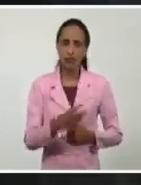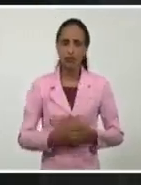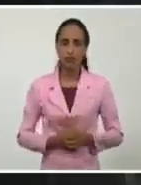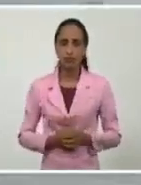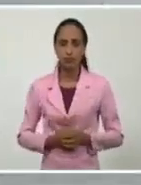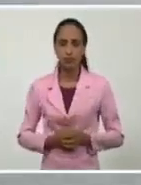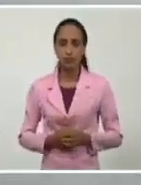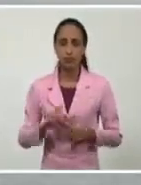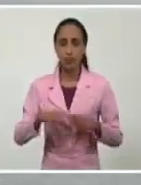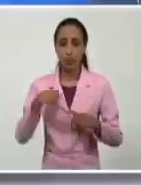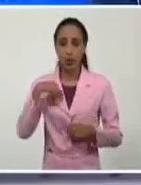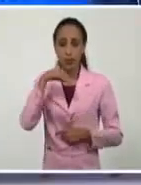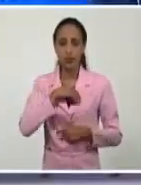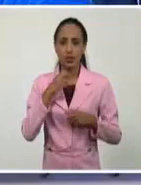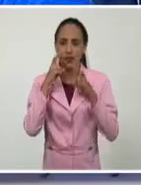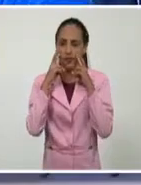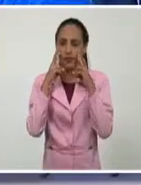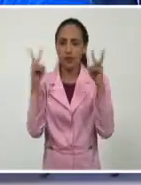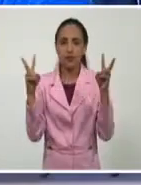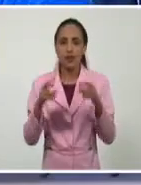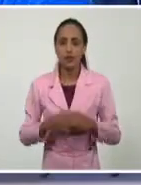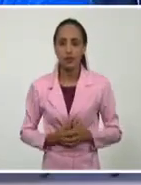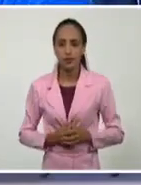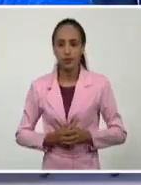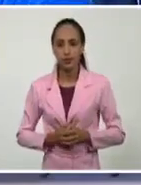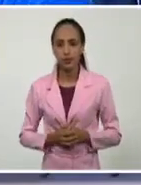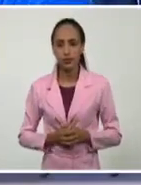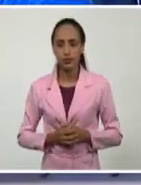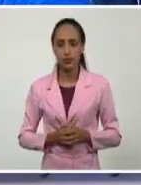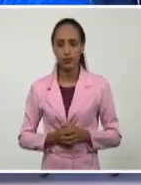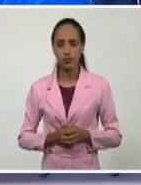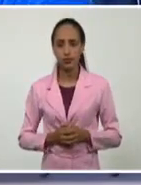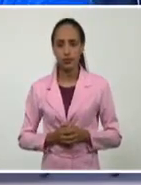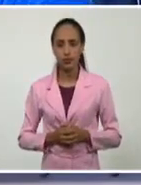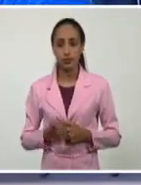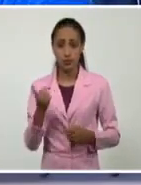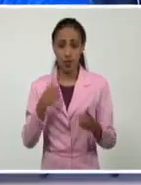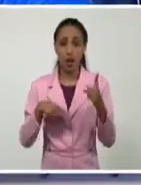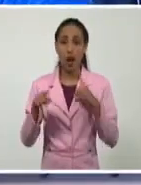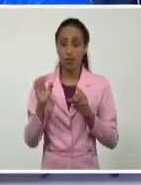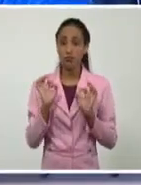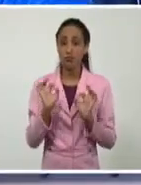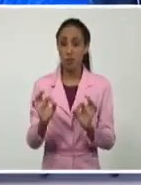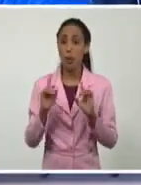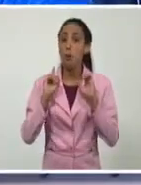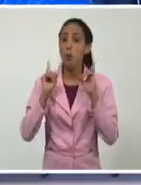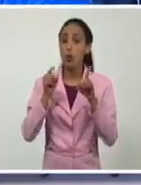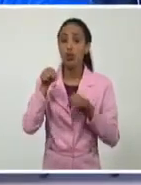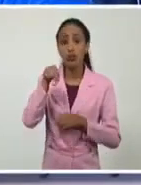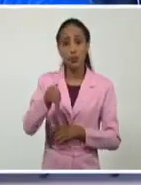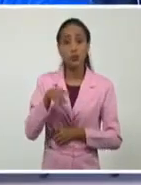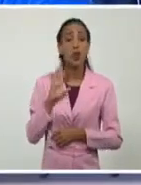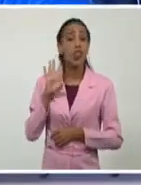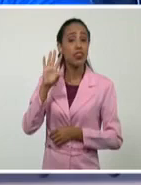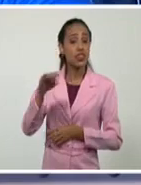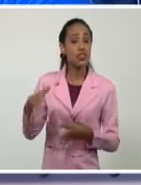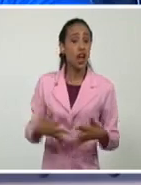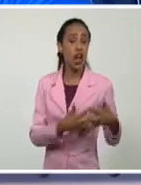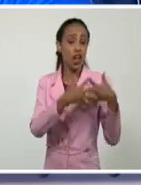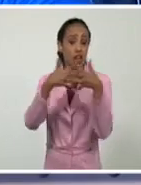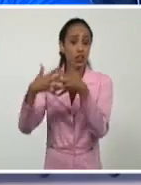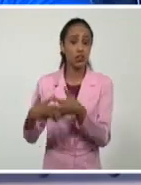porque estoy viva. Son estos efectos concretos de una política que, según dicen en Estados Unidos,